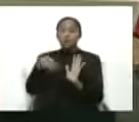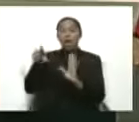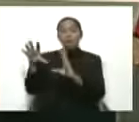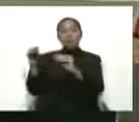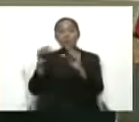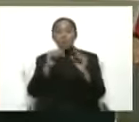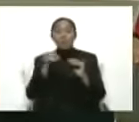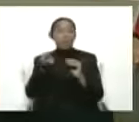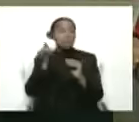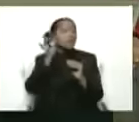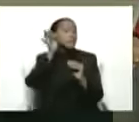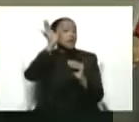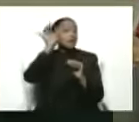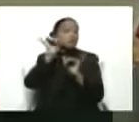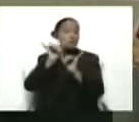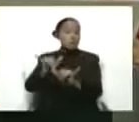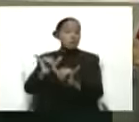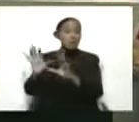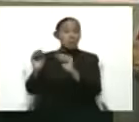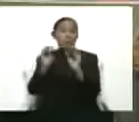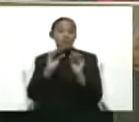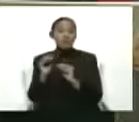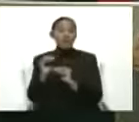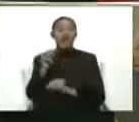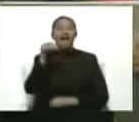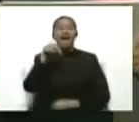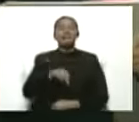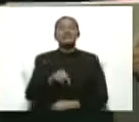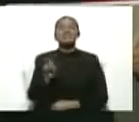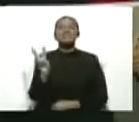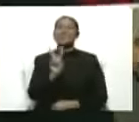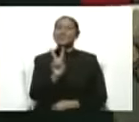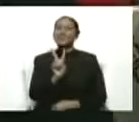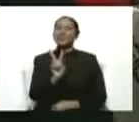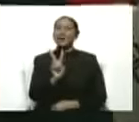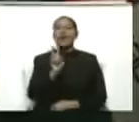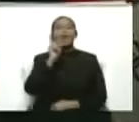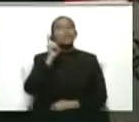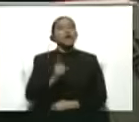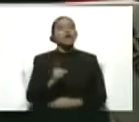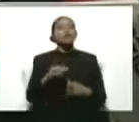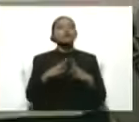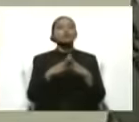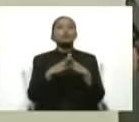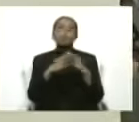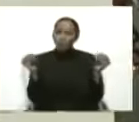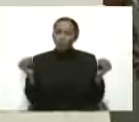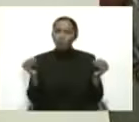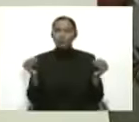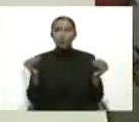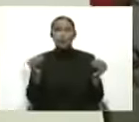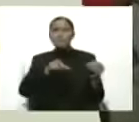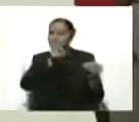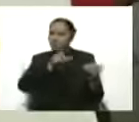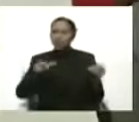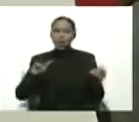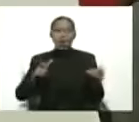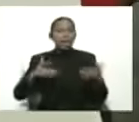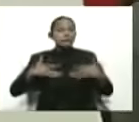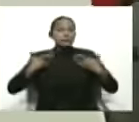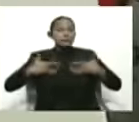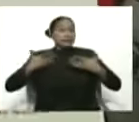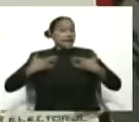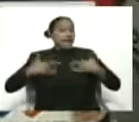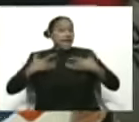va fuera de Venezuela. Aquí en Venezuela todo el mundo está motivado, así como lo han dicho